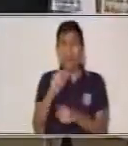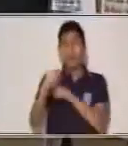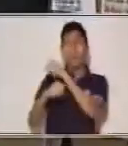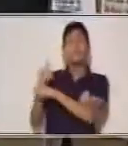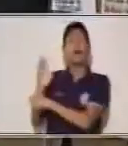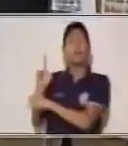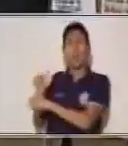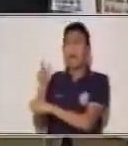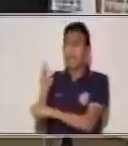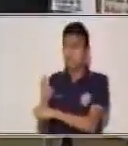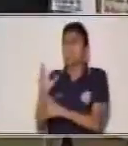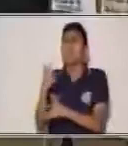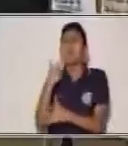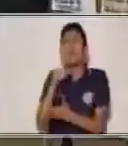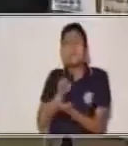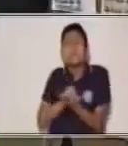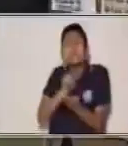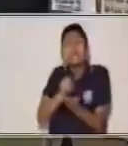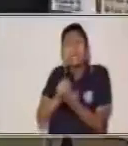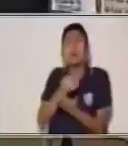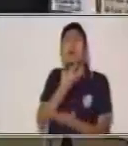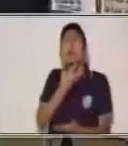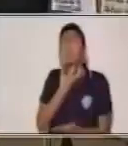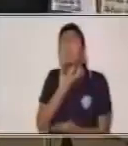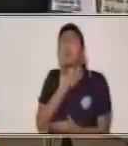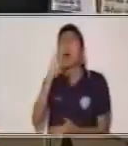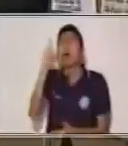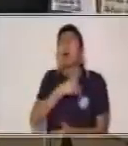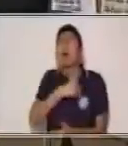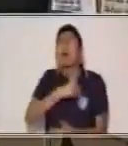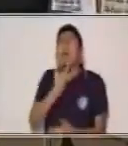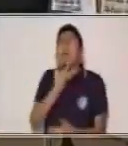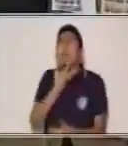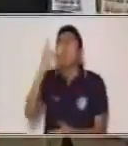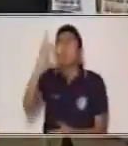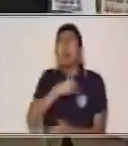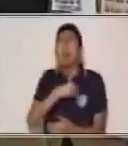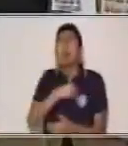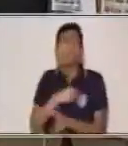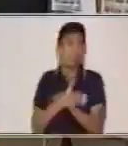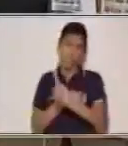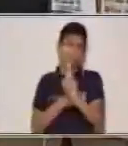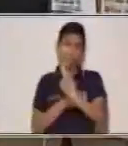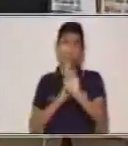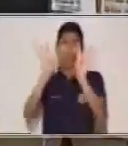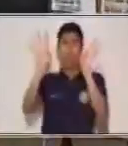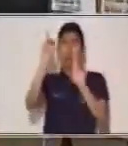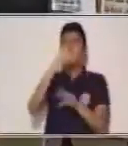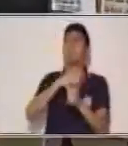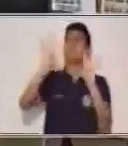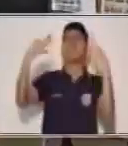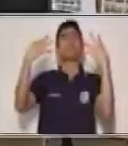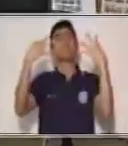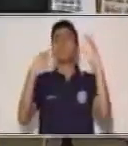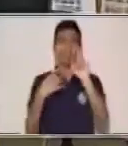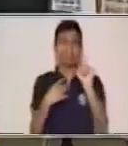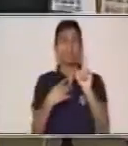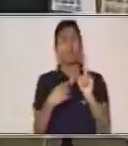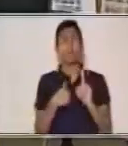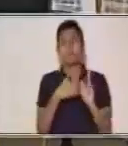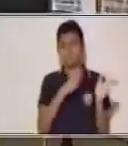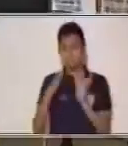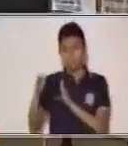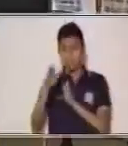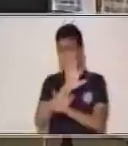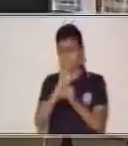diferencias que hay entre ambas narraciones. Ahora yo te voy a decir, en este momento, que observes esta imagen